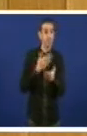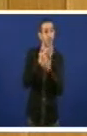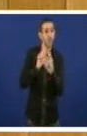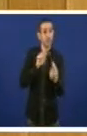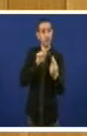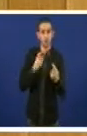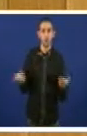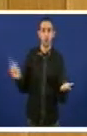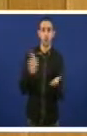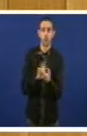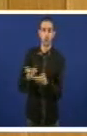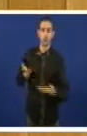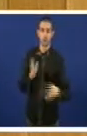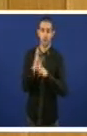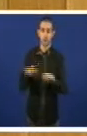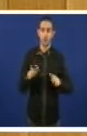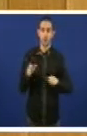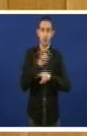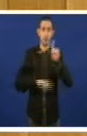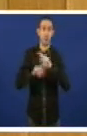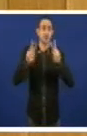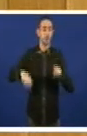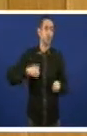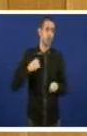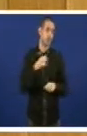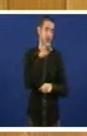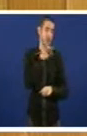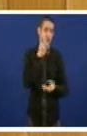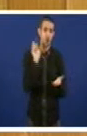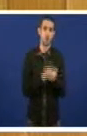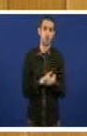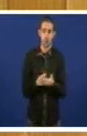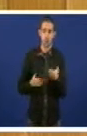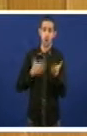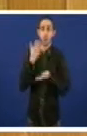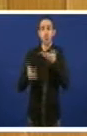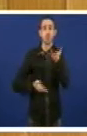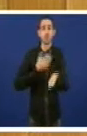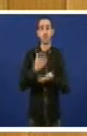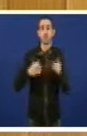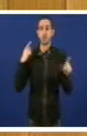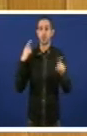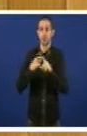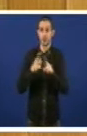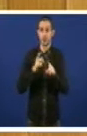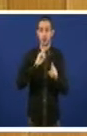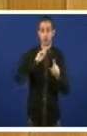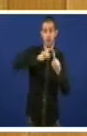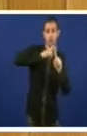trae a esta Cámara os problemas da sanidade galega. Unha vez máis trae propostas que, en positivo,